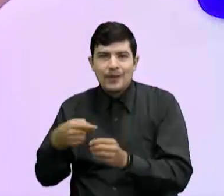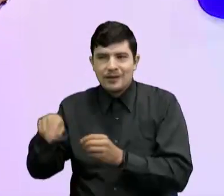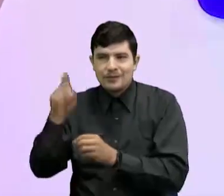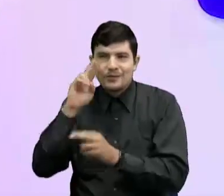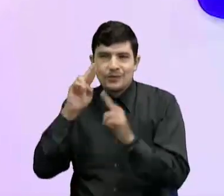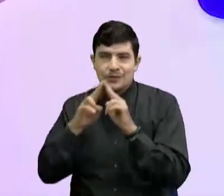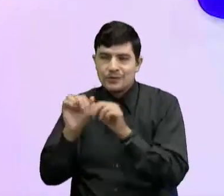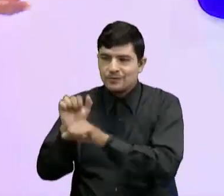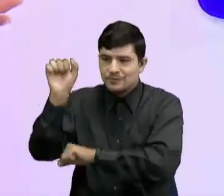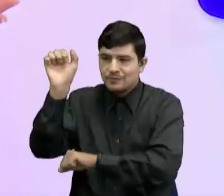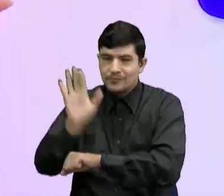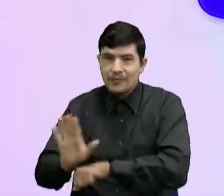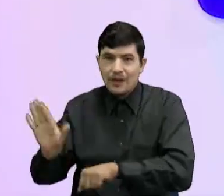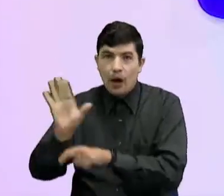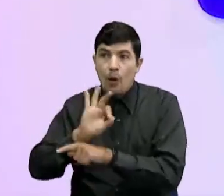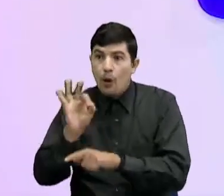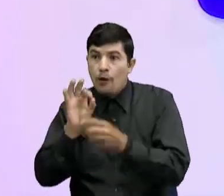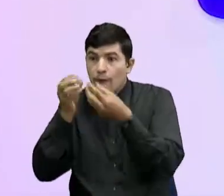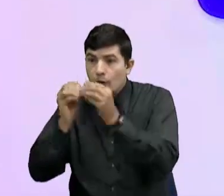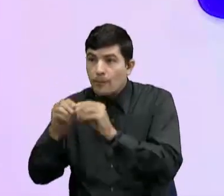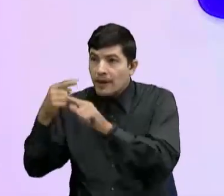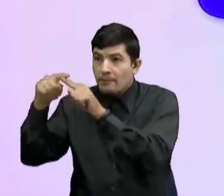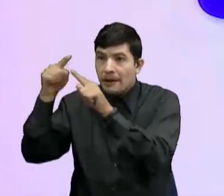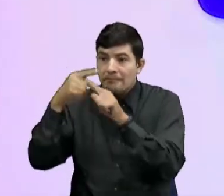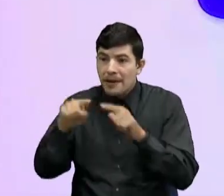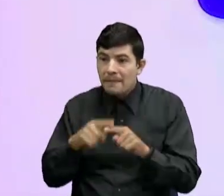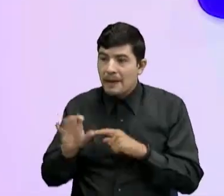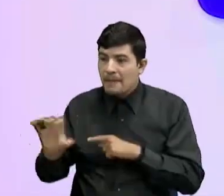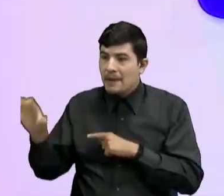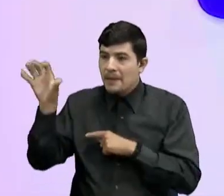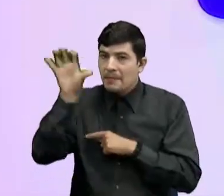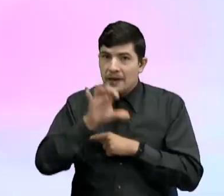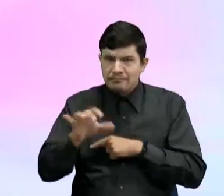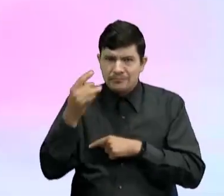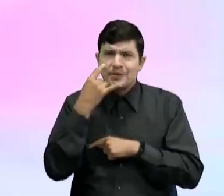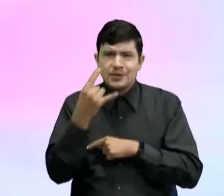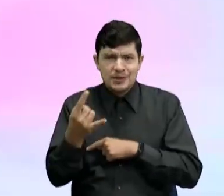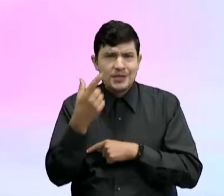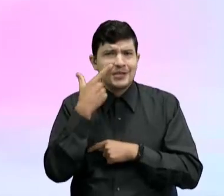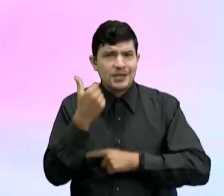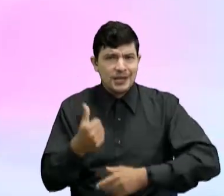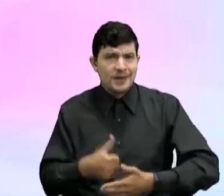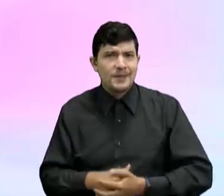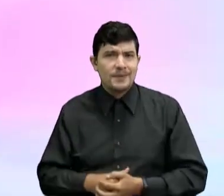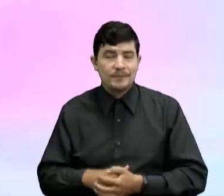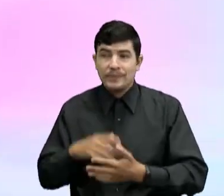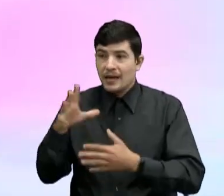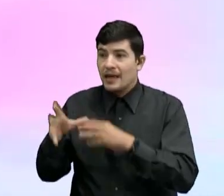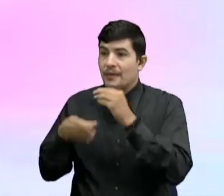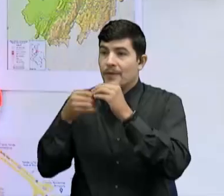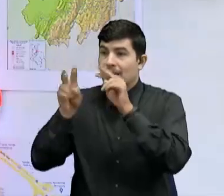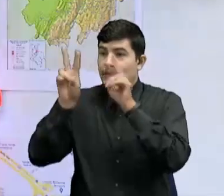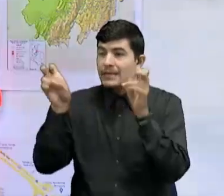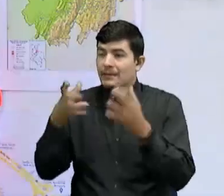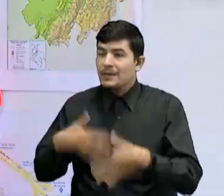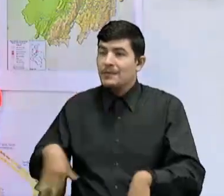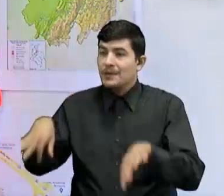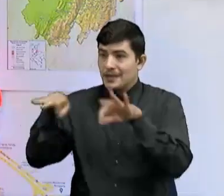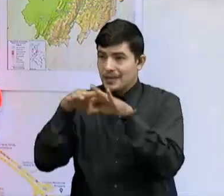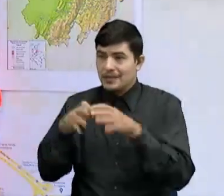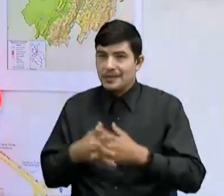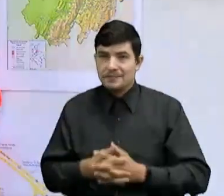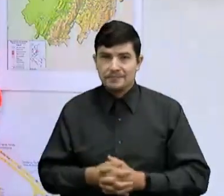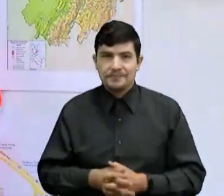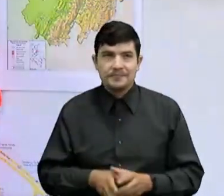diferentes países Eso me parece muy, muy chévere e interesante Y algo muy importante Si nosotros